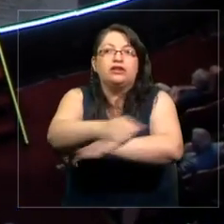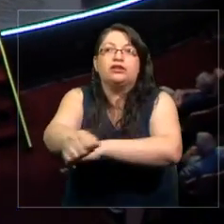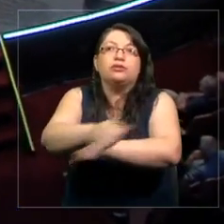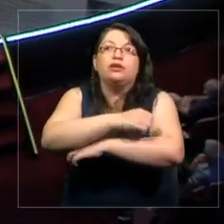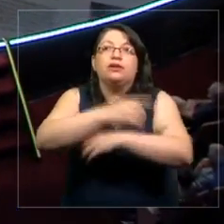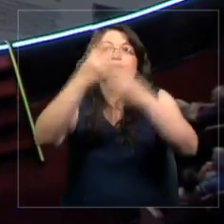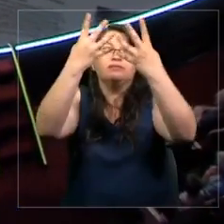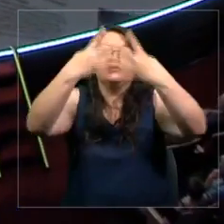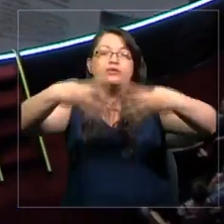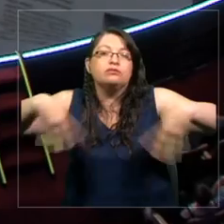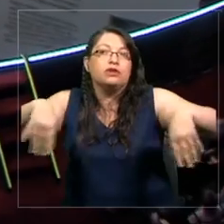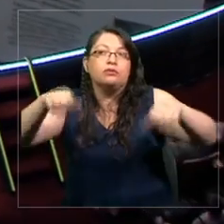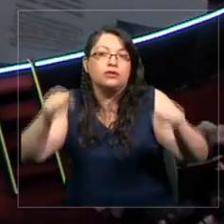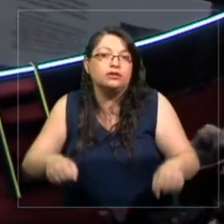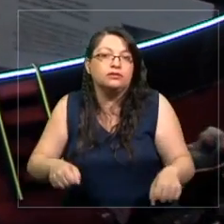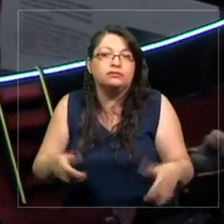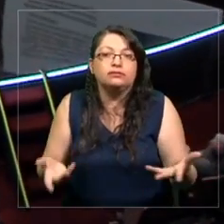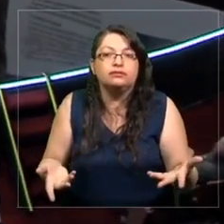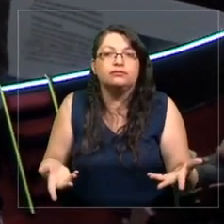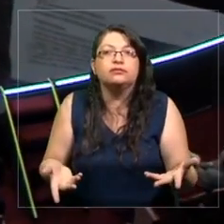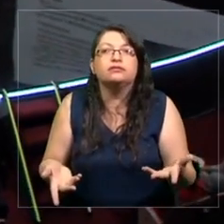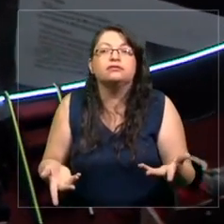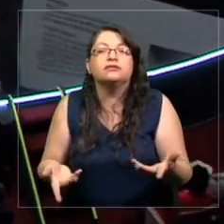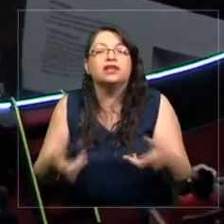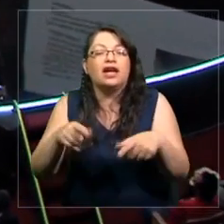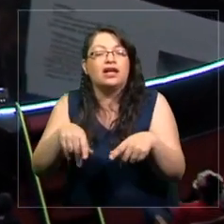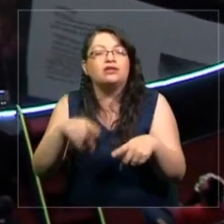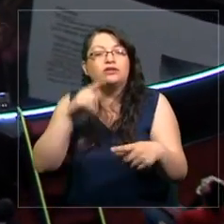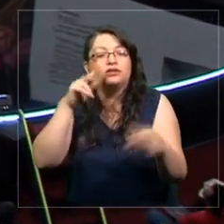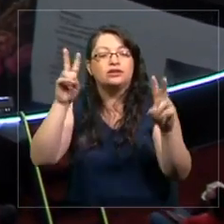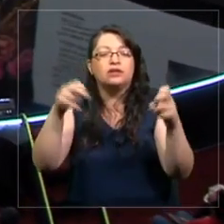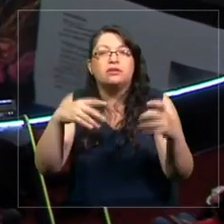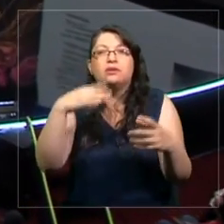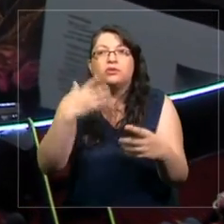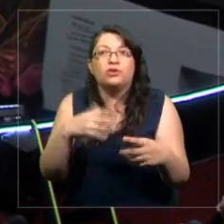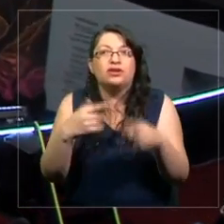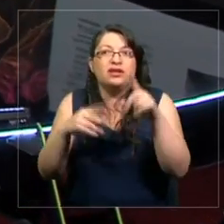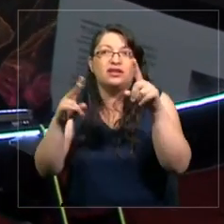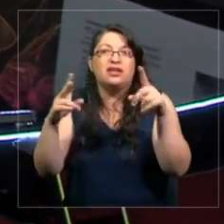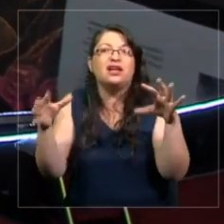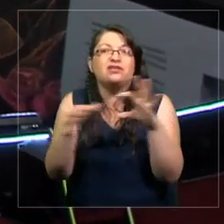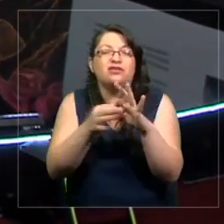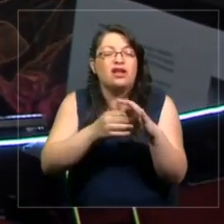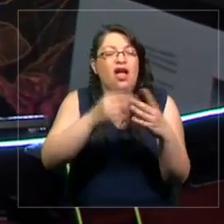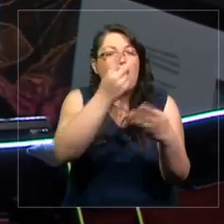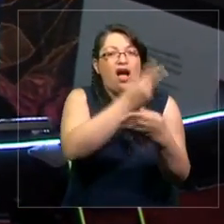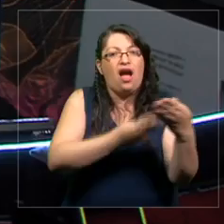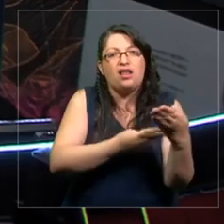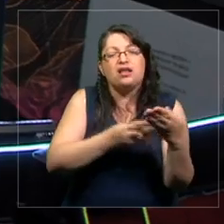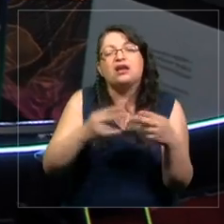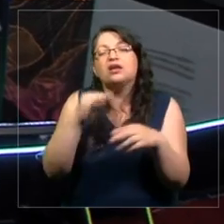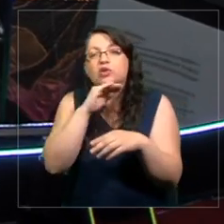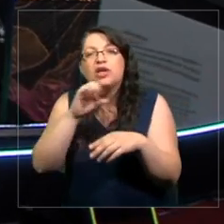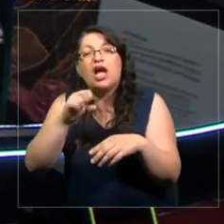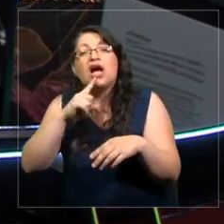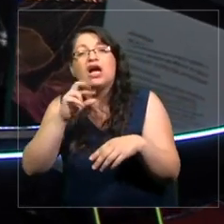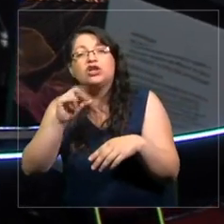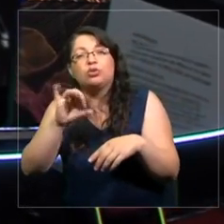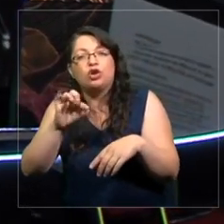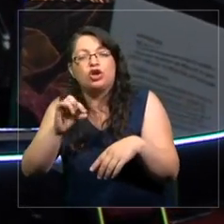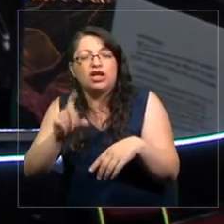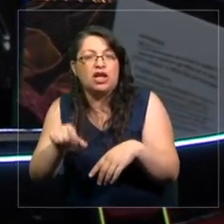Y aquí entra un concepto que es fundamental para la historia del arte, que en realidad es un concepto que se usa en antropología y que